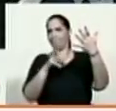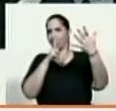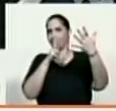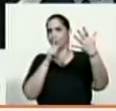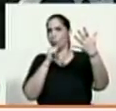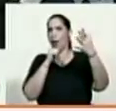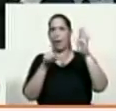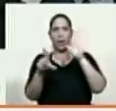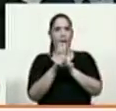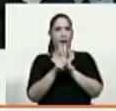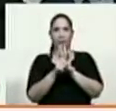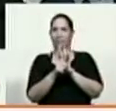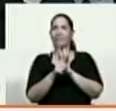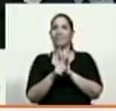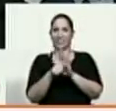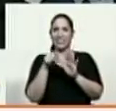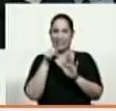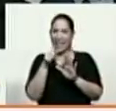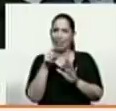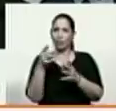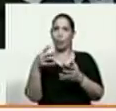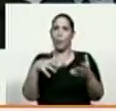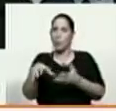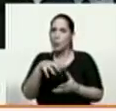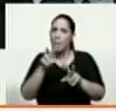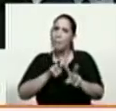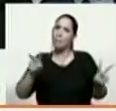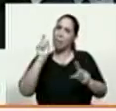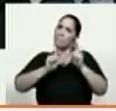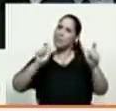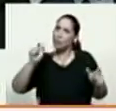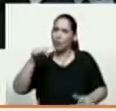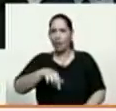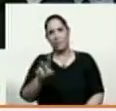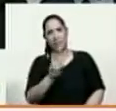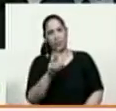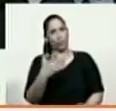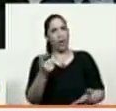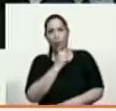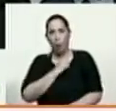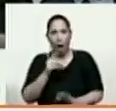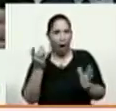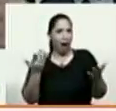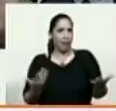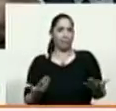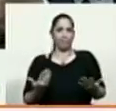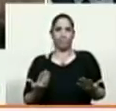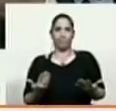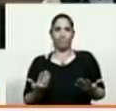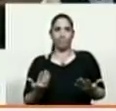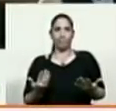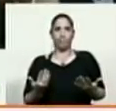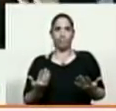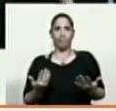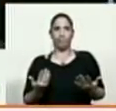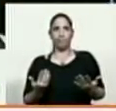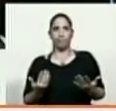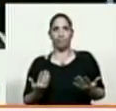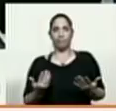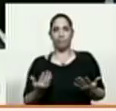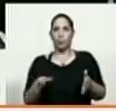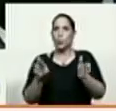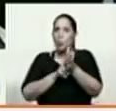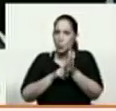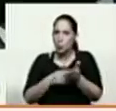perturban la paz ciudadana no tienen ningún tipo de repito